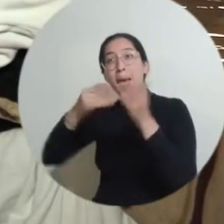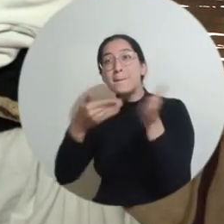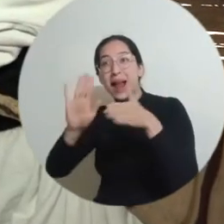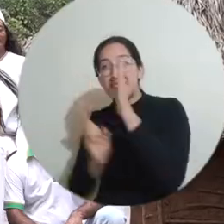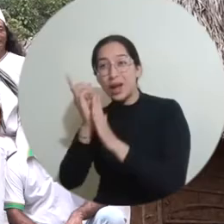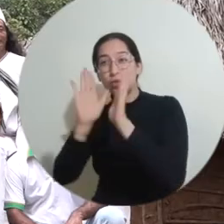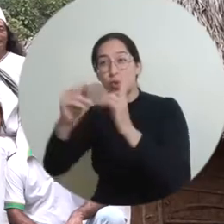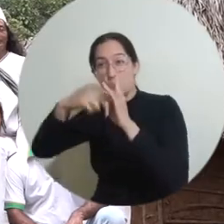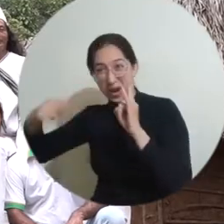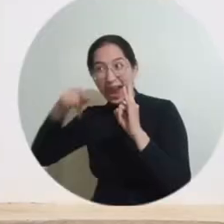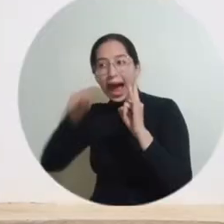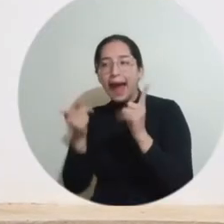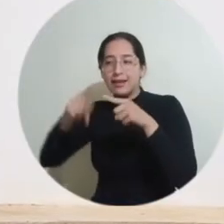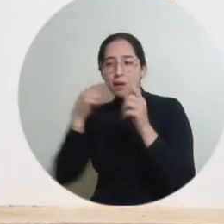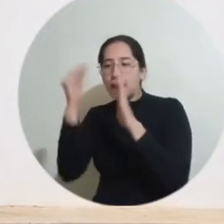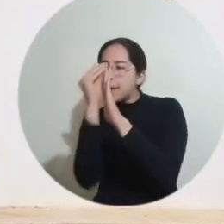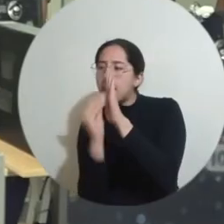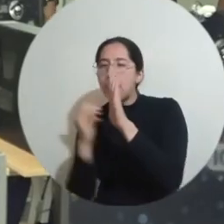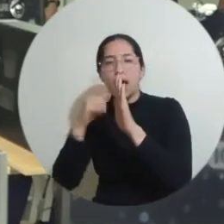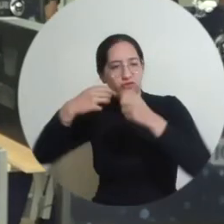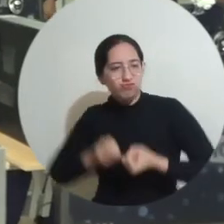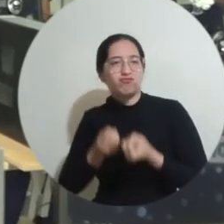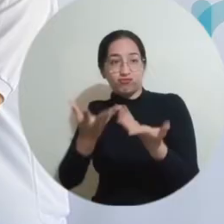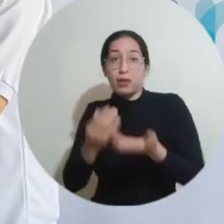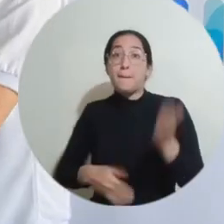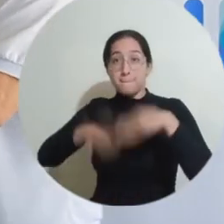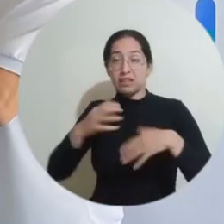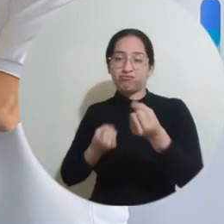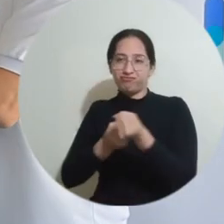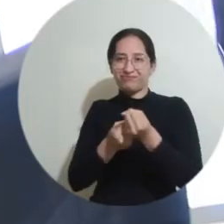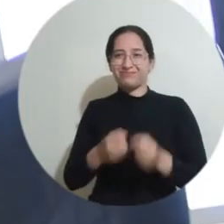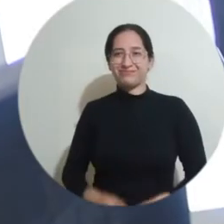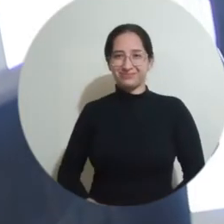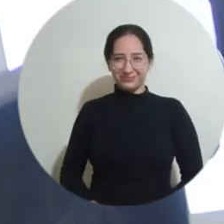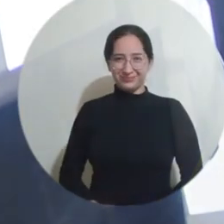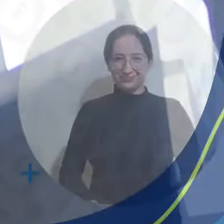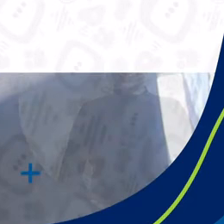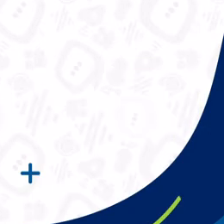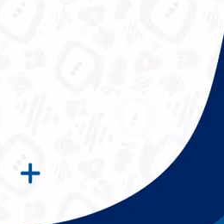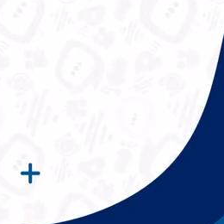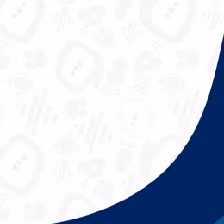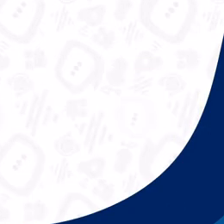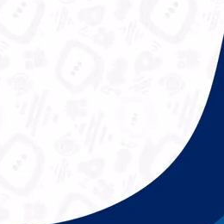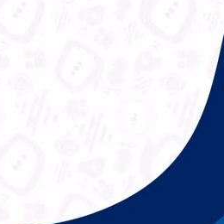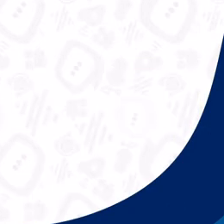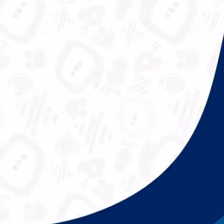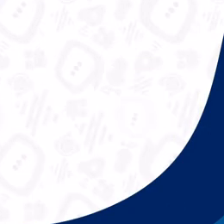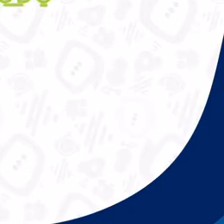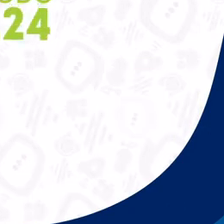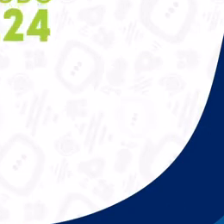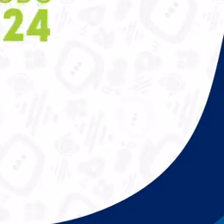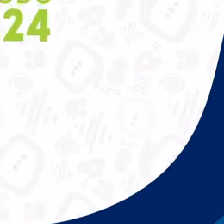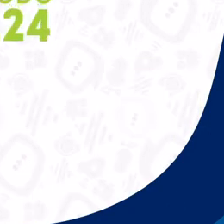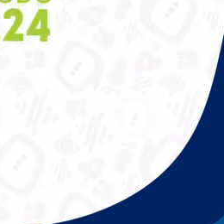transferencia de conocimiento, como un compromiso consignado en el Plan de Desarrollo Universitario. Universidad del Magdalena,